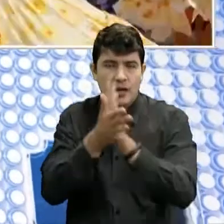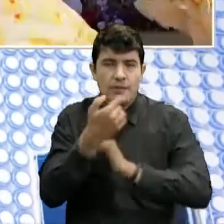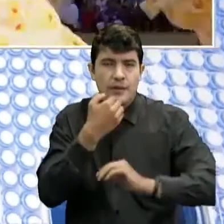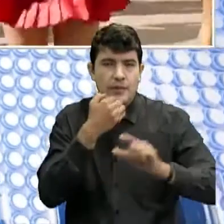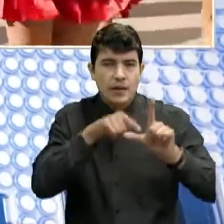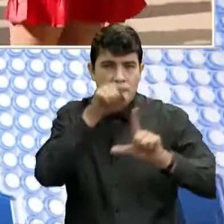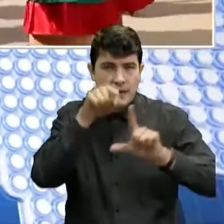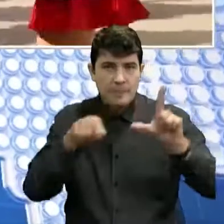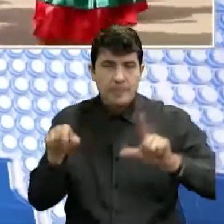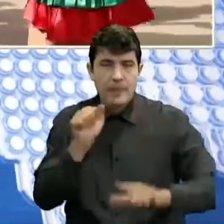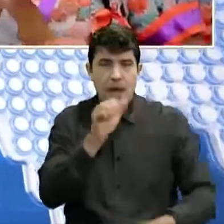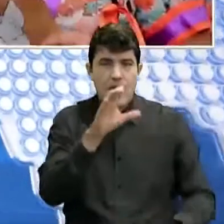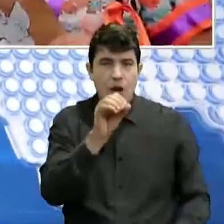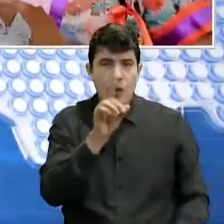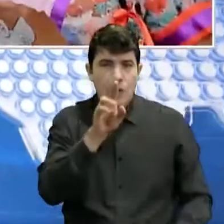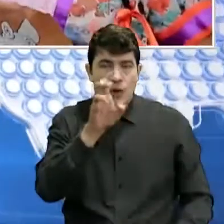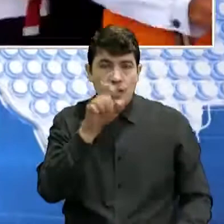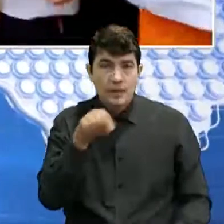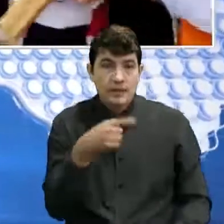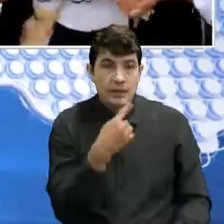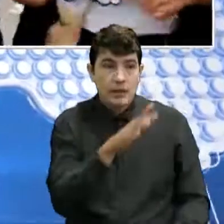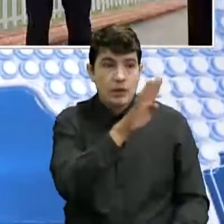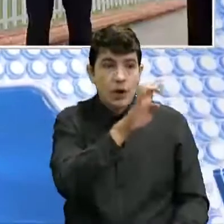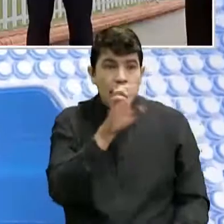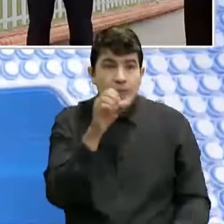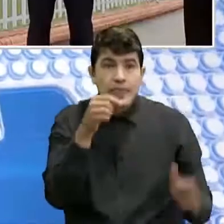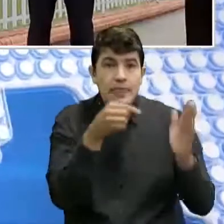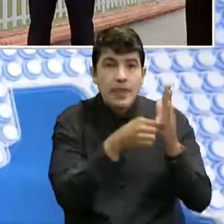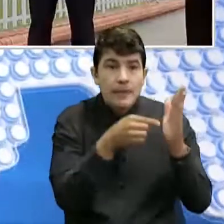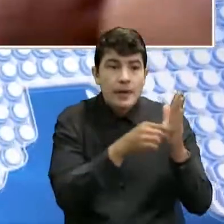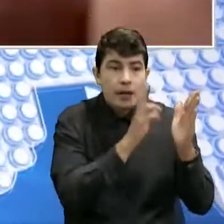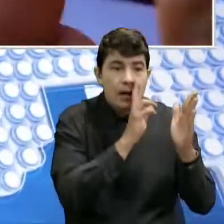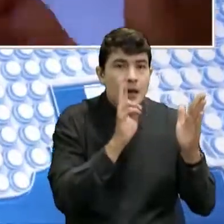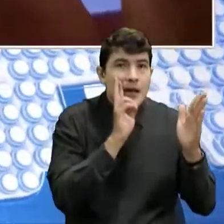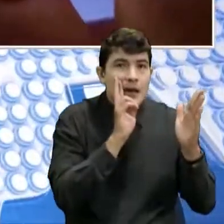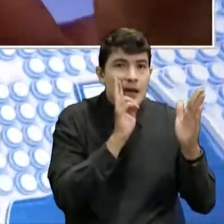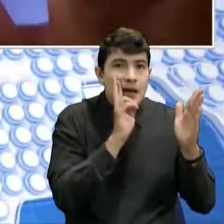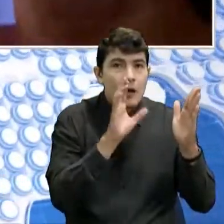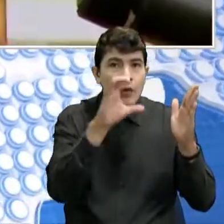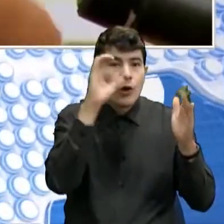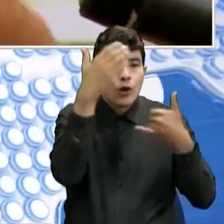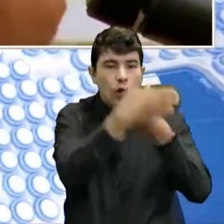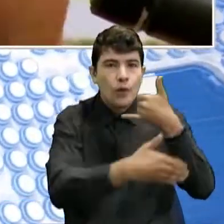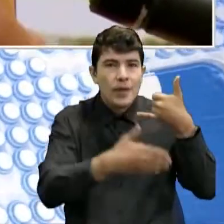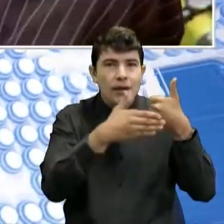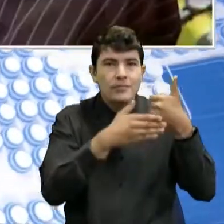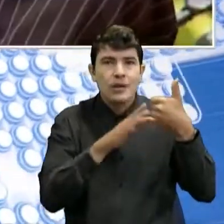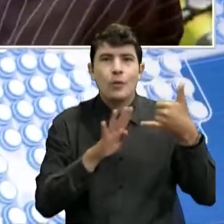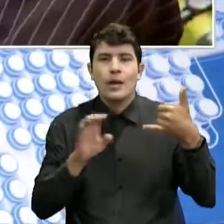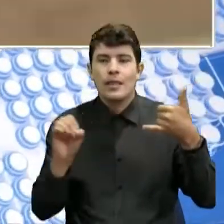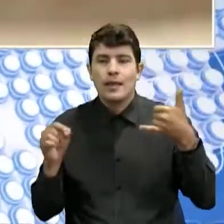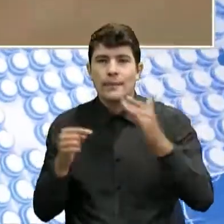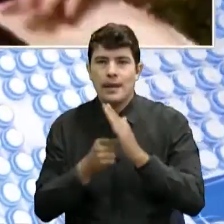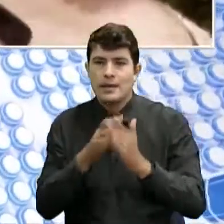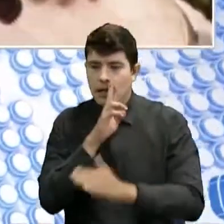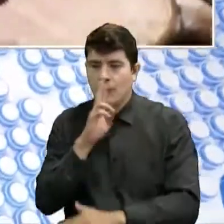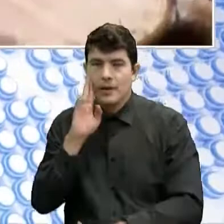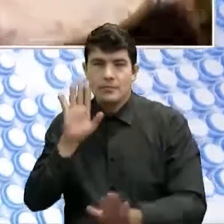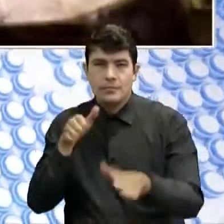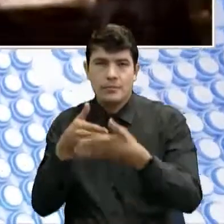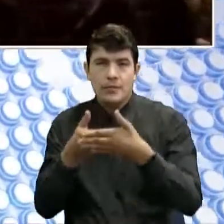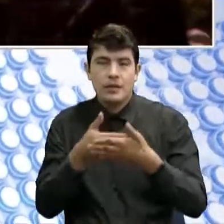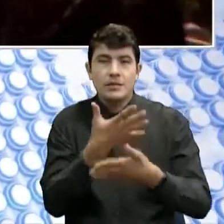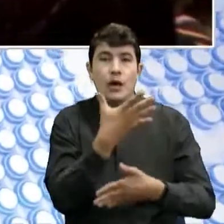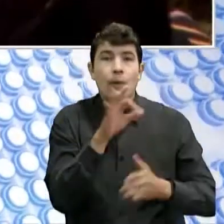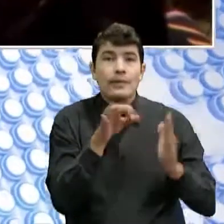decían de 90 mil restaurantes en Colombia, 41 mil ya han cerrado. Hay 50 mil discotecas y